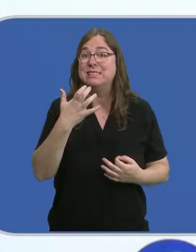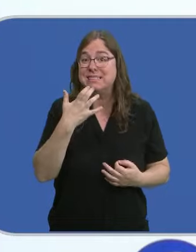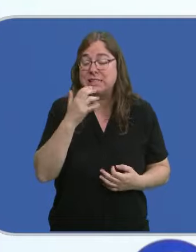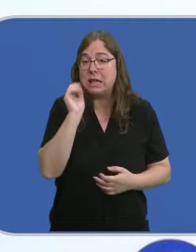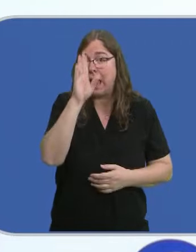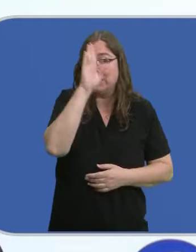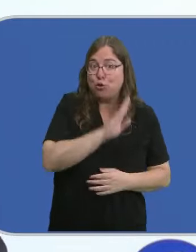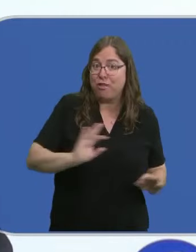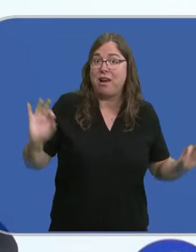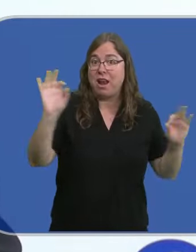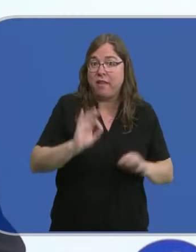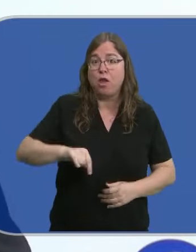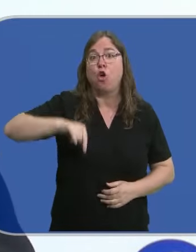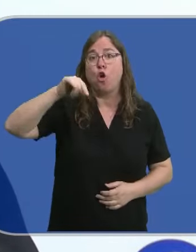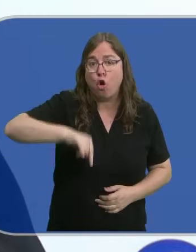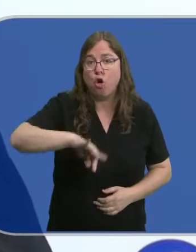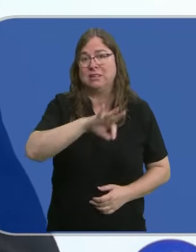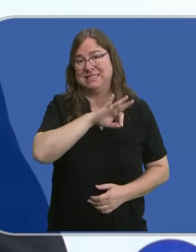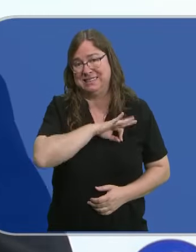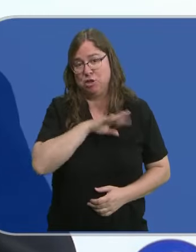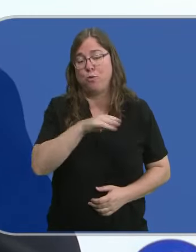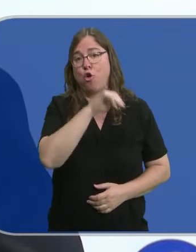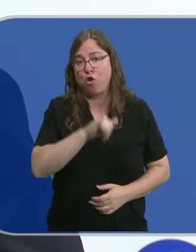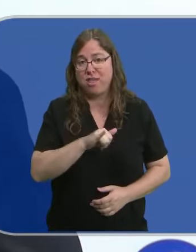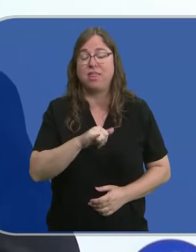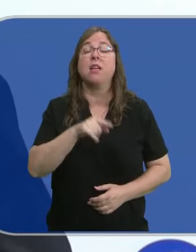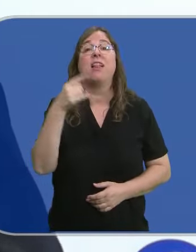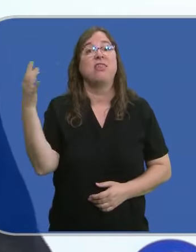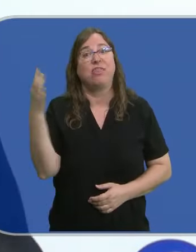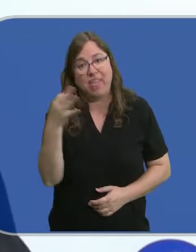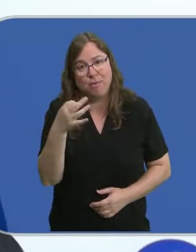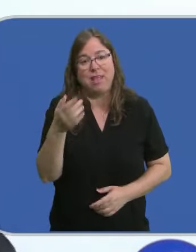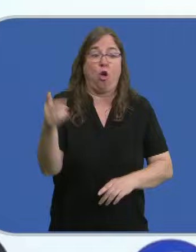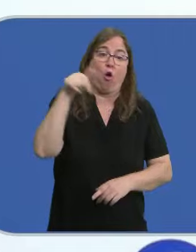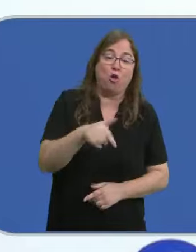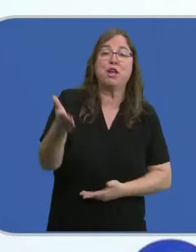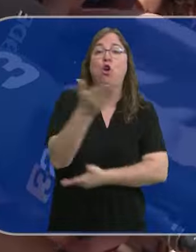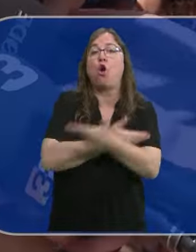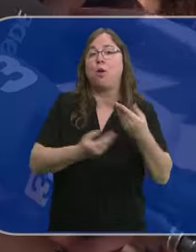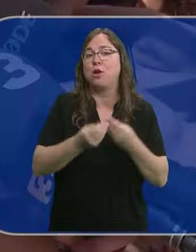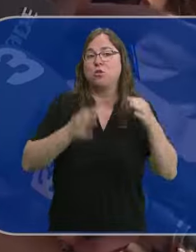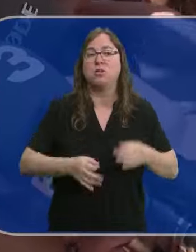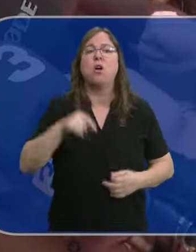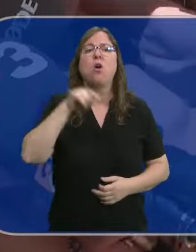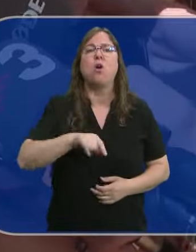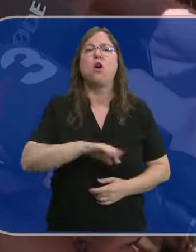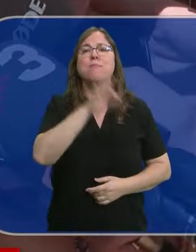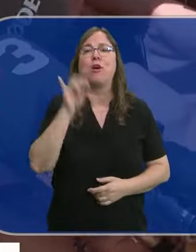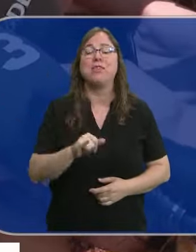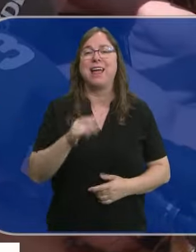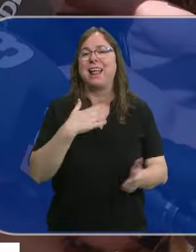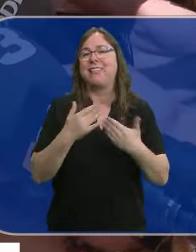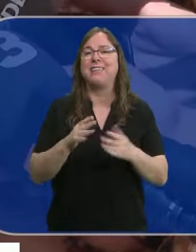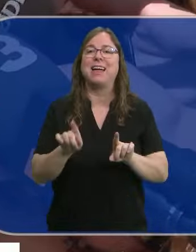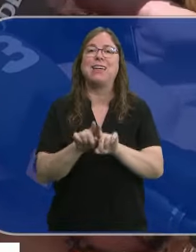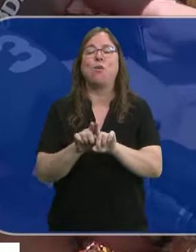tienen que ocultar, hoy la señora Begoña Gómez debiera haber colaborado con la justicia. Pero Begoña Gómez no puede ser